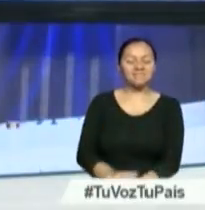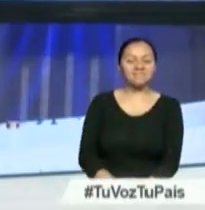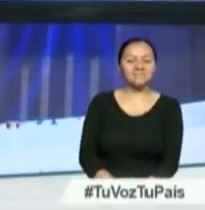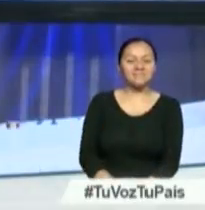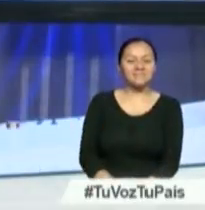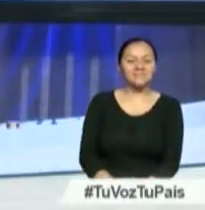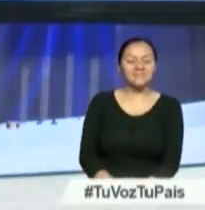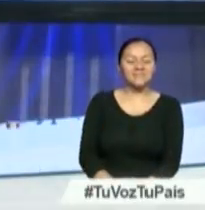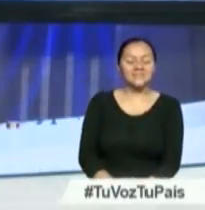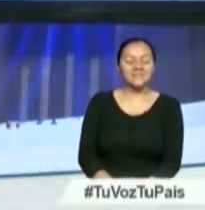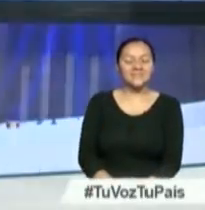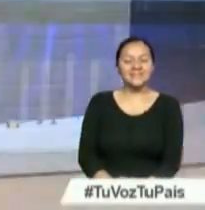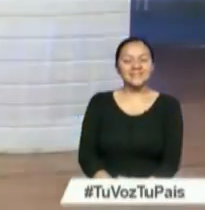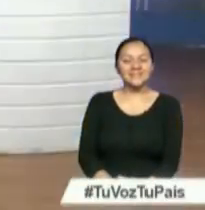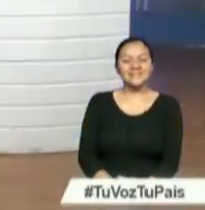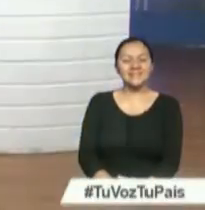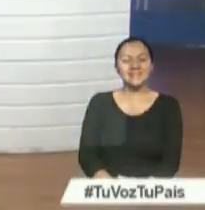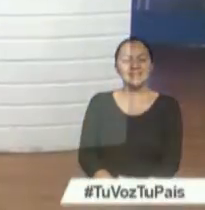ecuatorianos. Muy buenas noches.